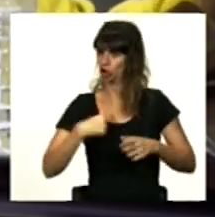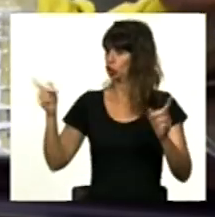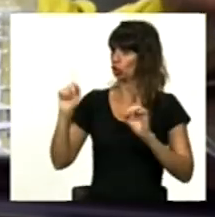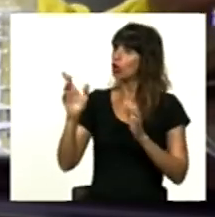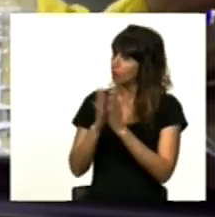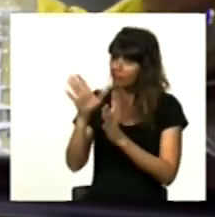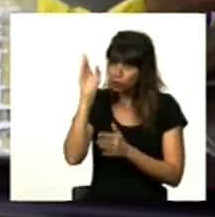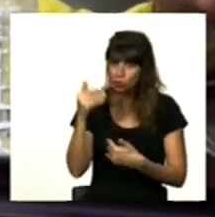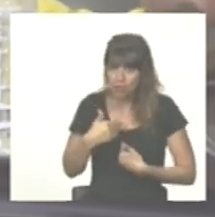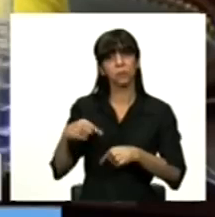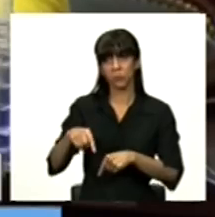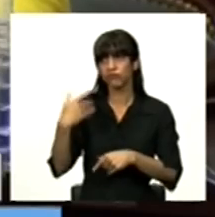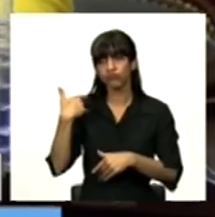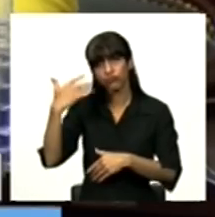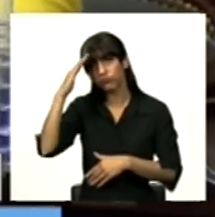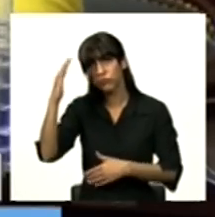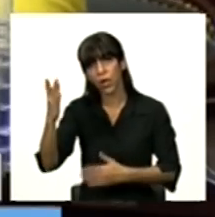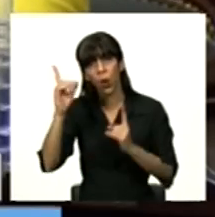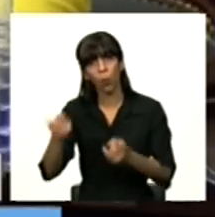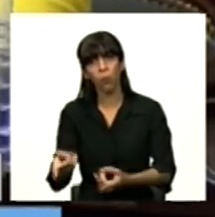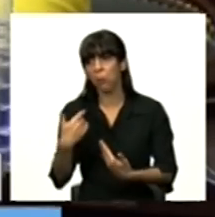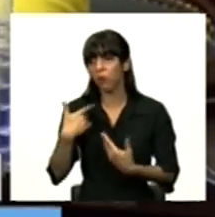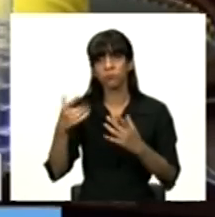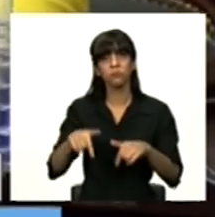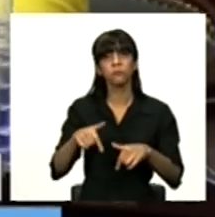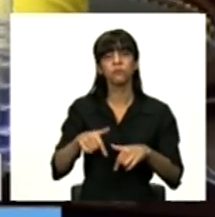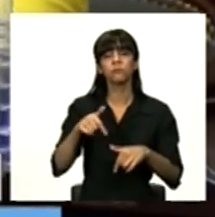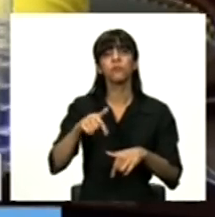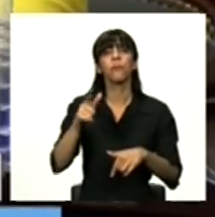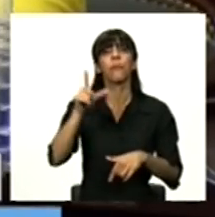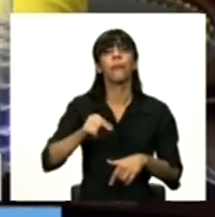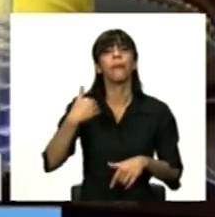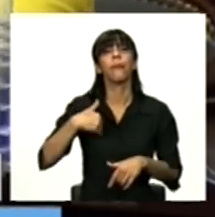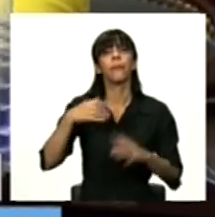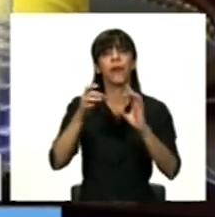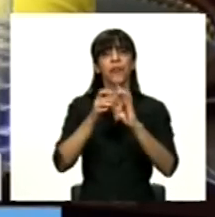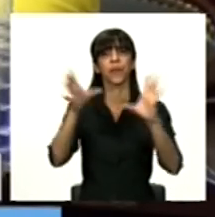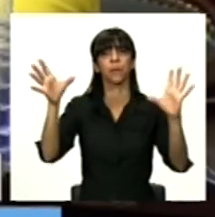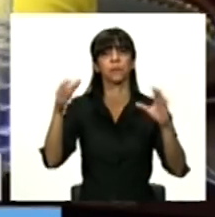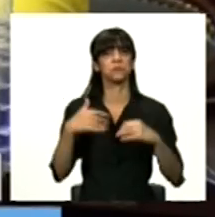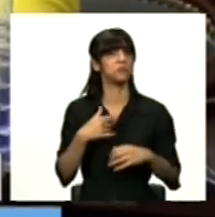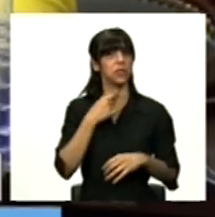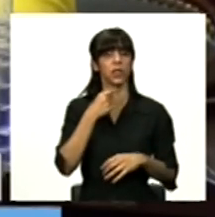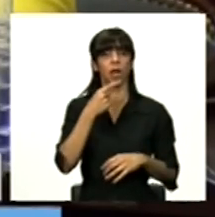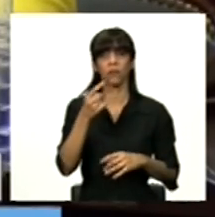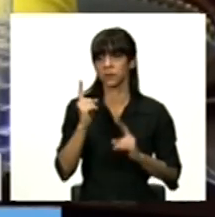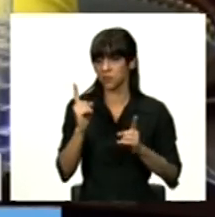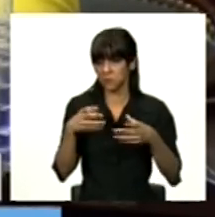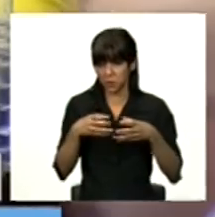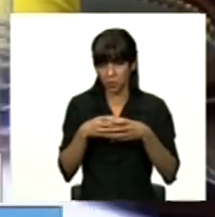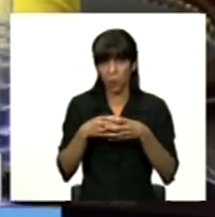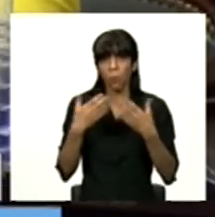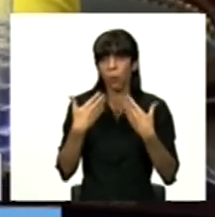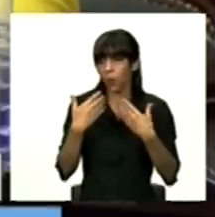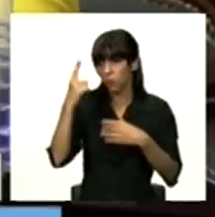escuchar? Yo no soy mafioso. No hay por qué insultarse hasta en un mismo bloque o con un mismo pensamiento si uno